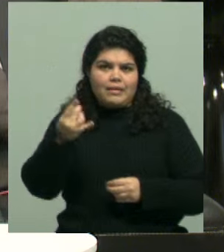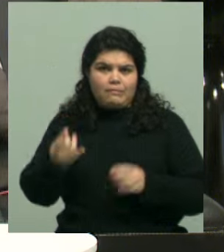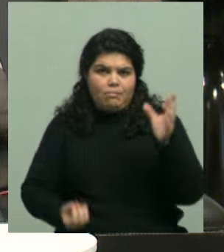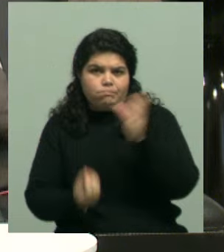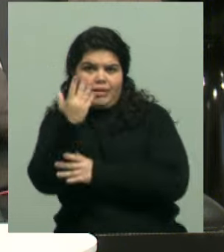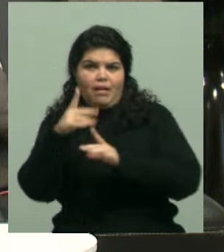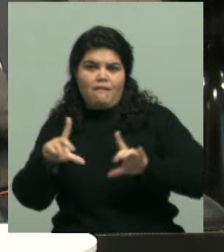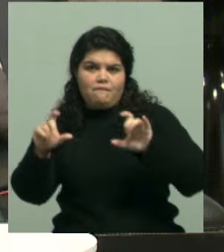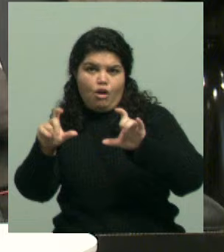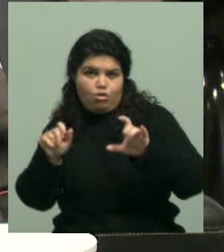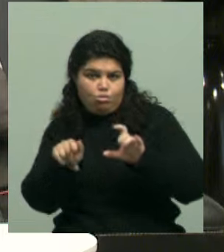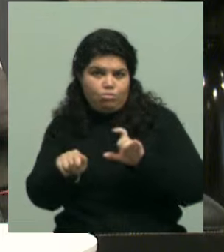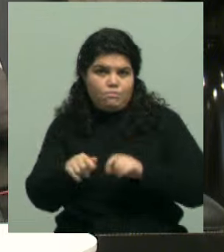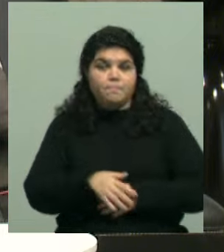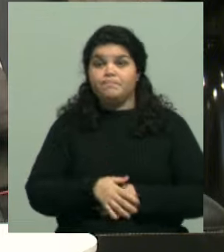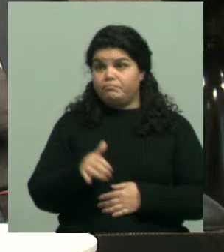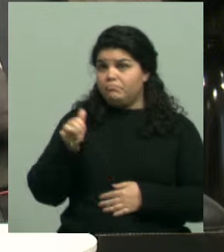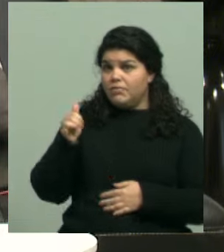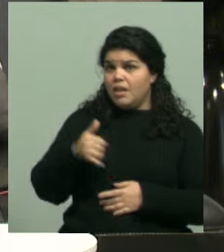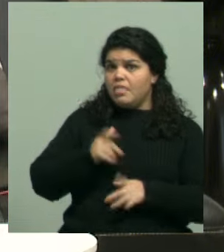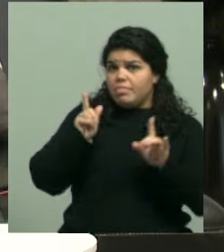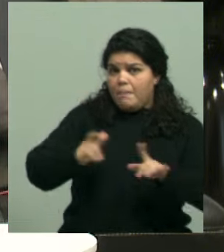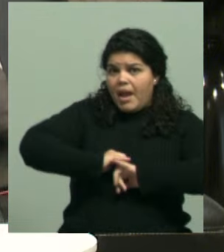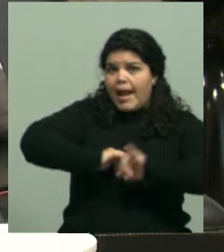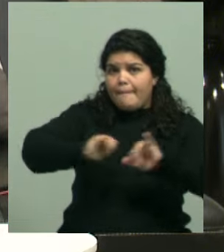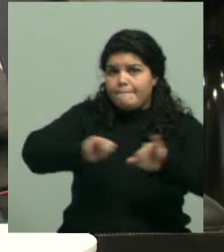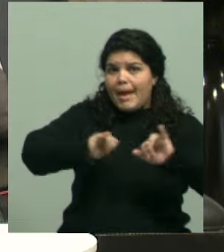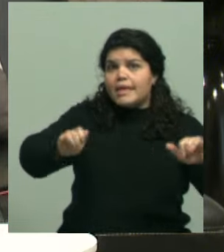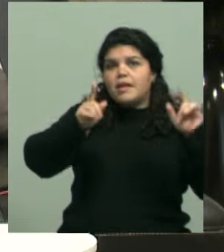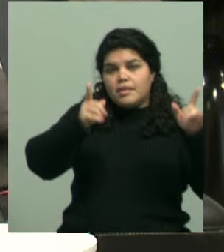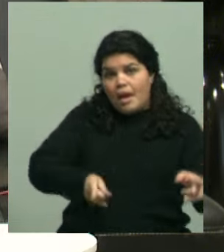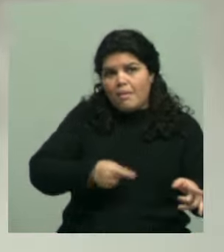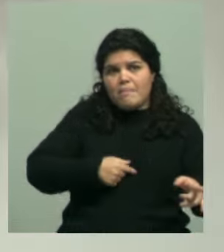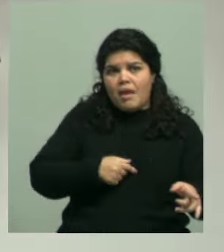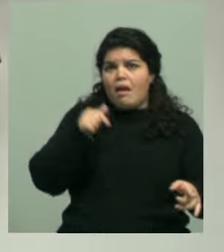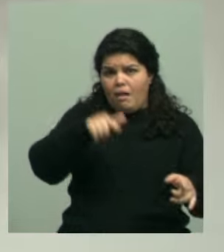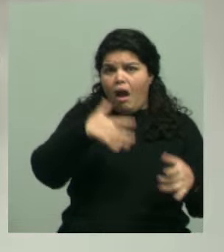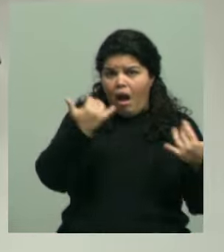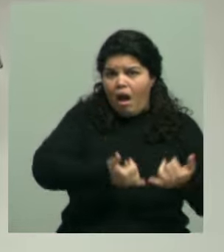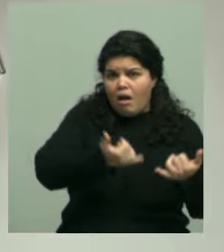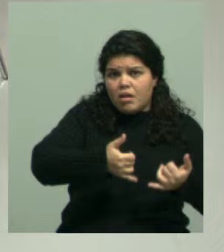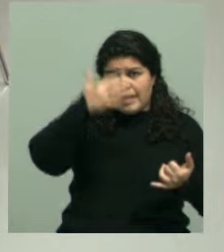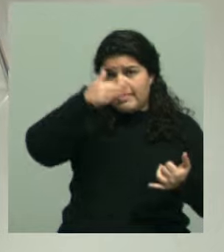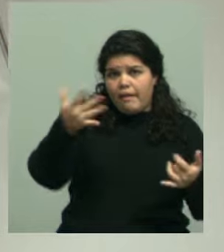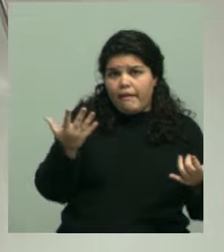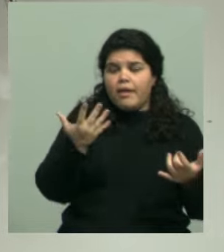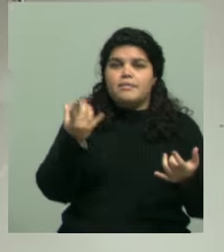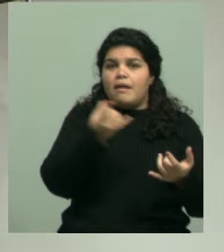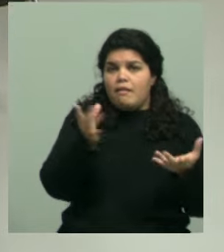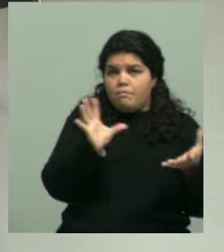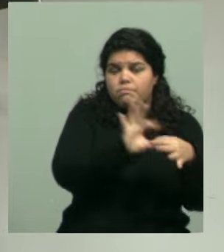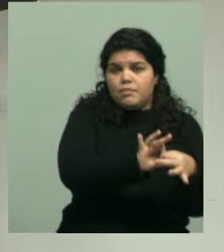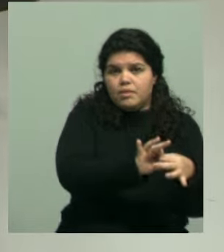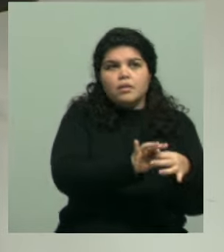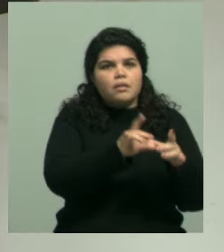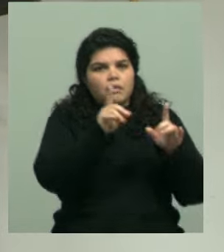se está usando mucho en la campaña de generar imágenes... Se usando y abusando, en mi opinión. bueno, sí, tal cual. Imágenes generadas con IA,